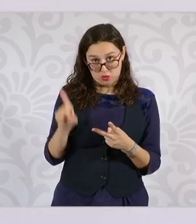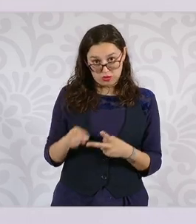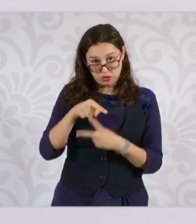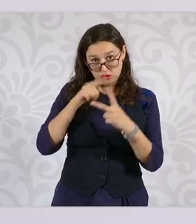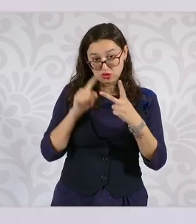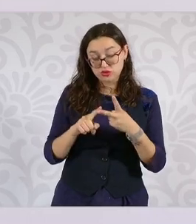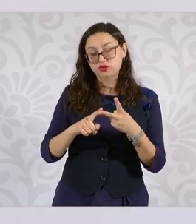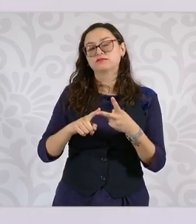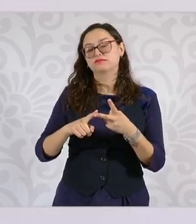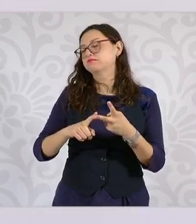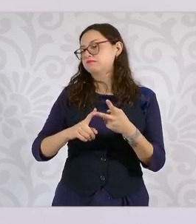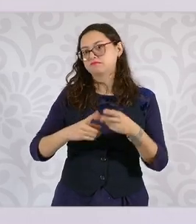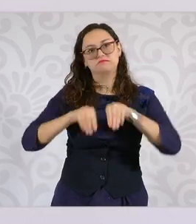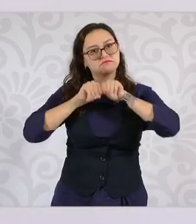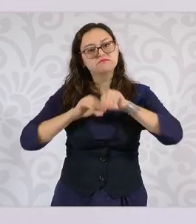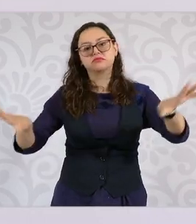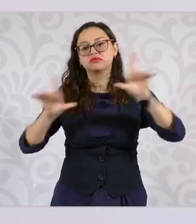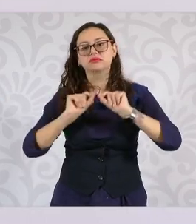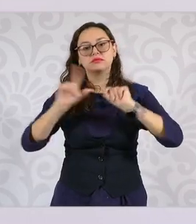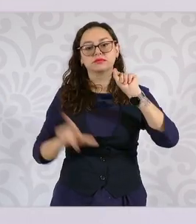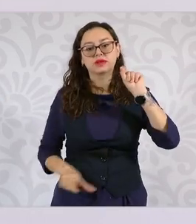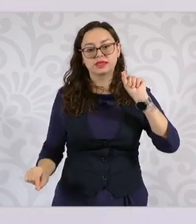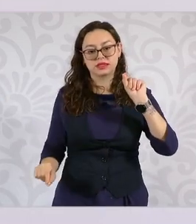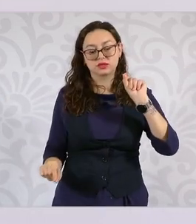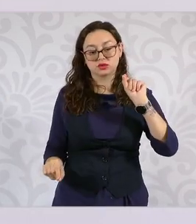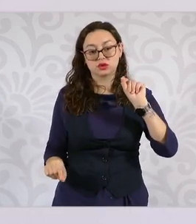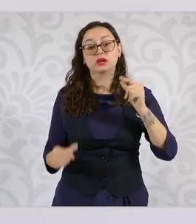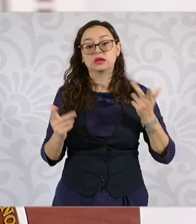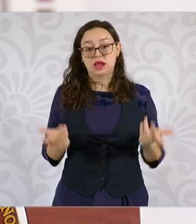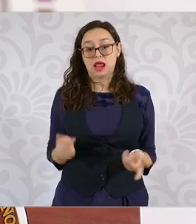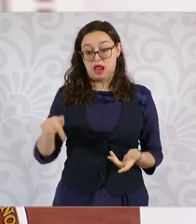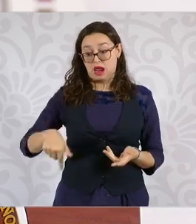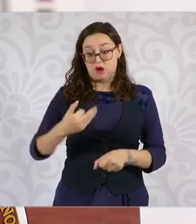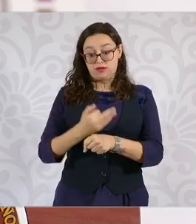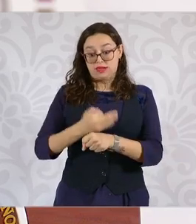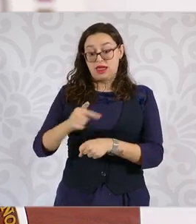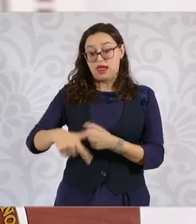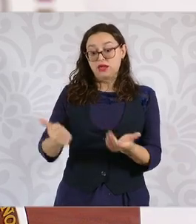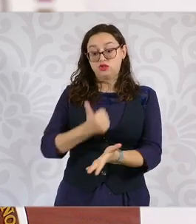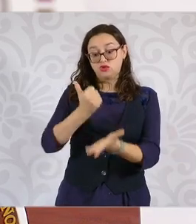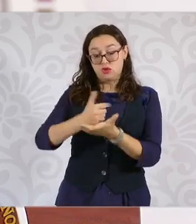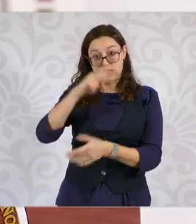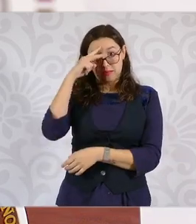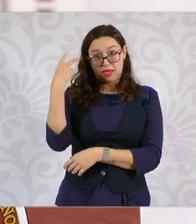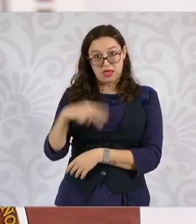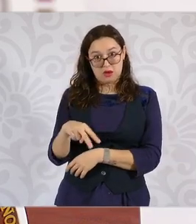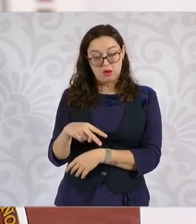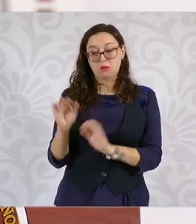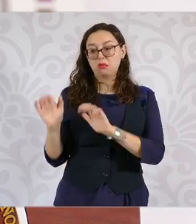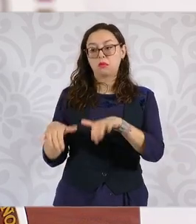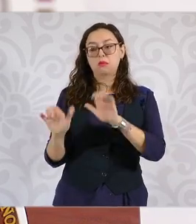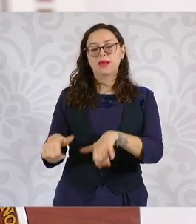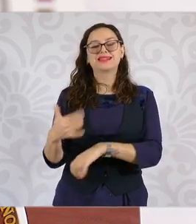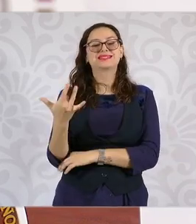Cuando fui jefa de gobierno creamos estas universidades, hoy tienen 50 mil jóvenes estudiando.